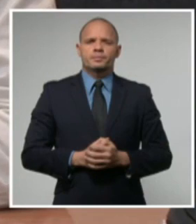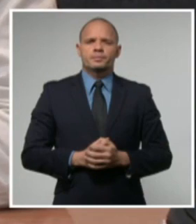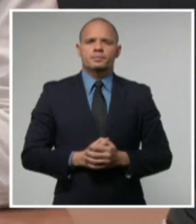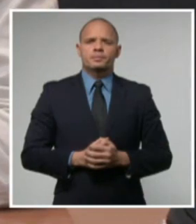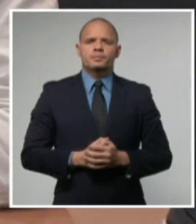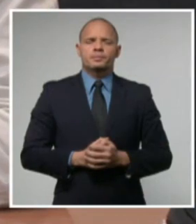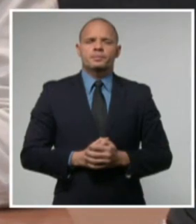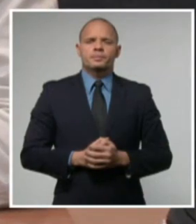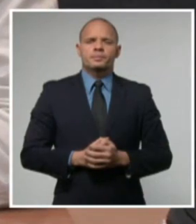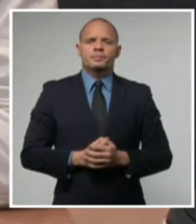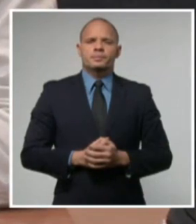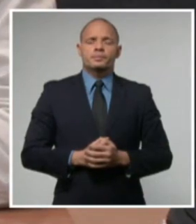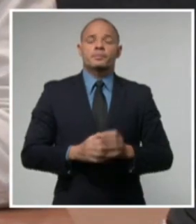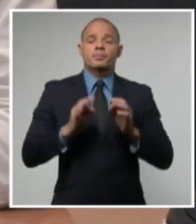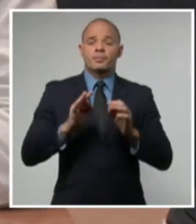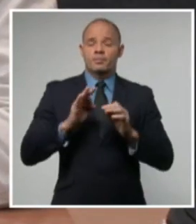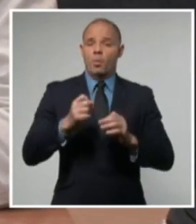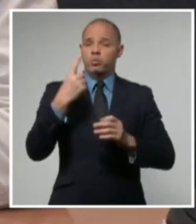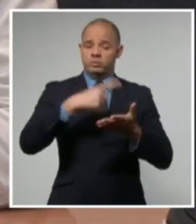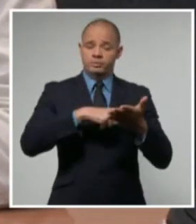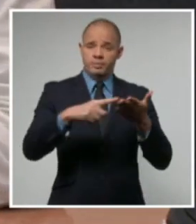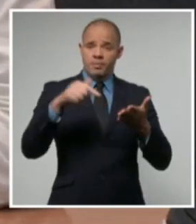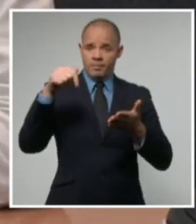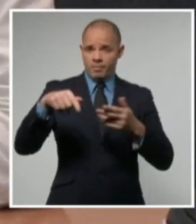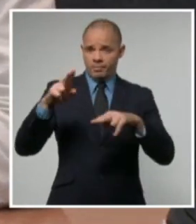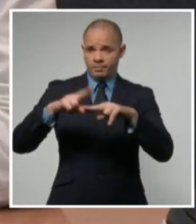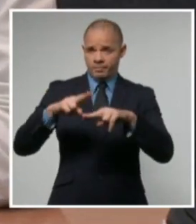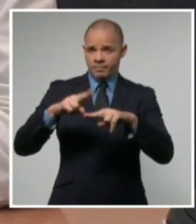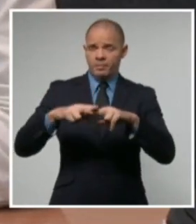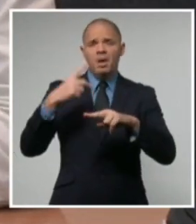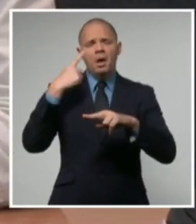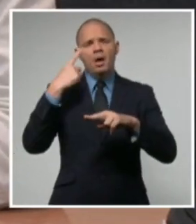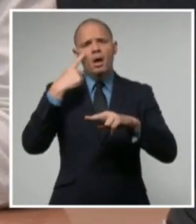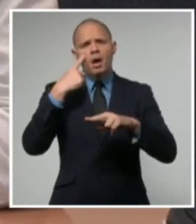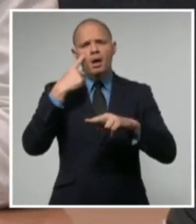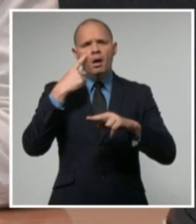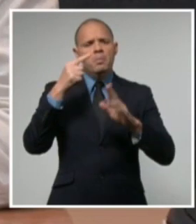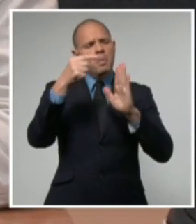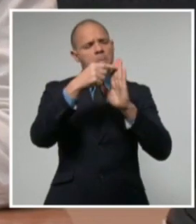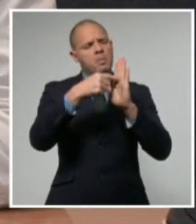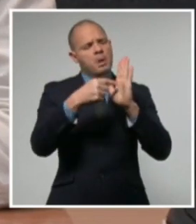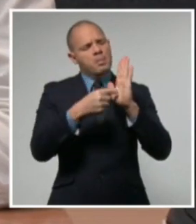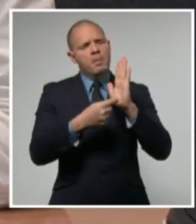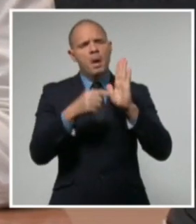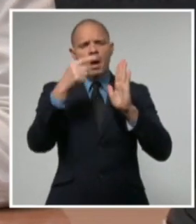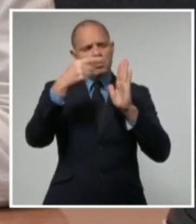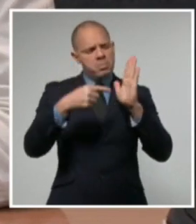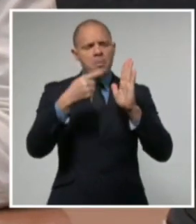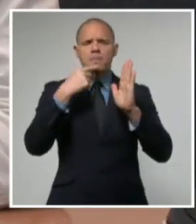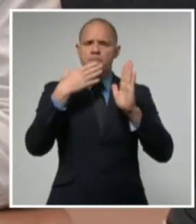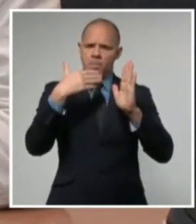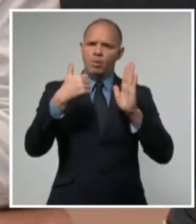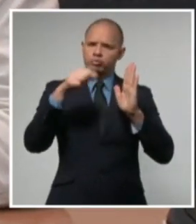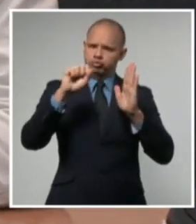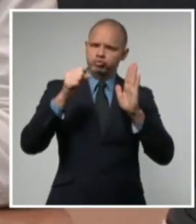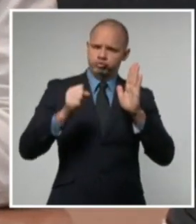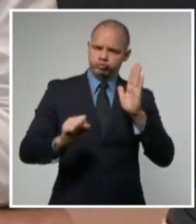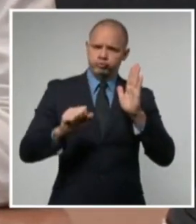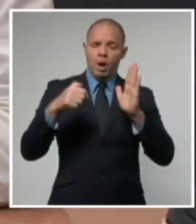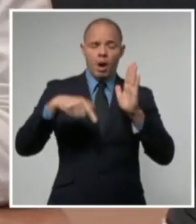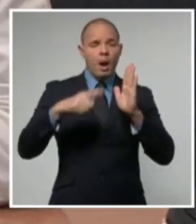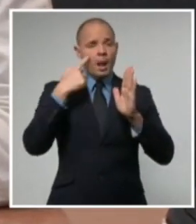los indicadores sanitarios establecidos se vienen cumpliendo, aunque